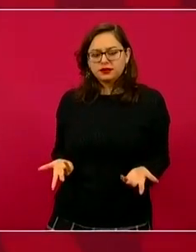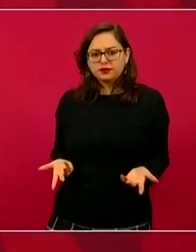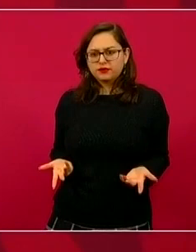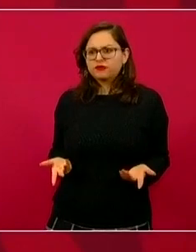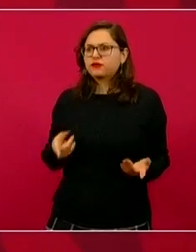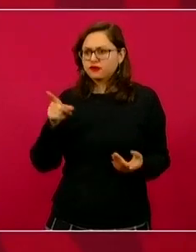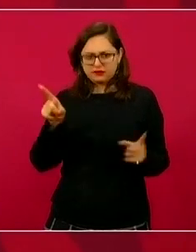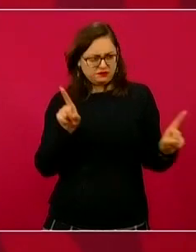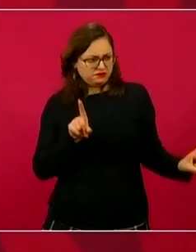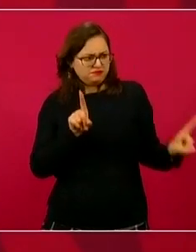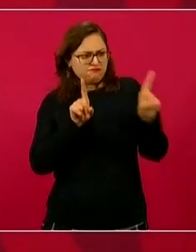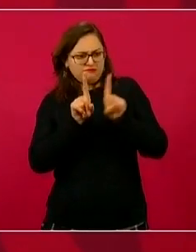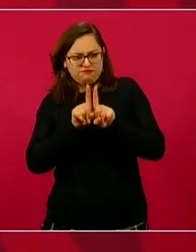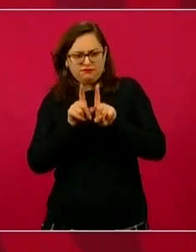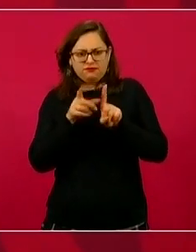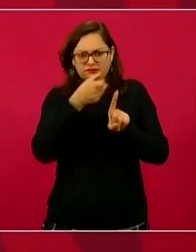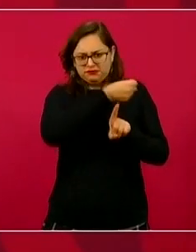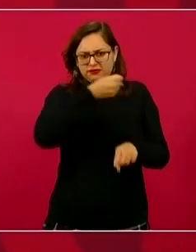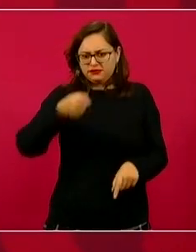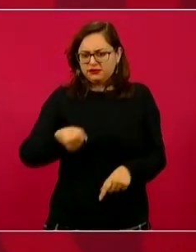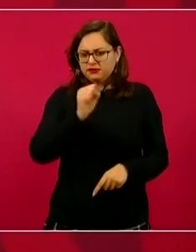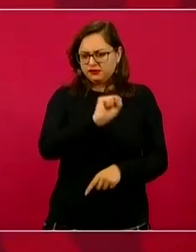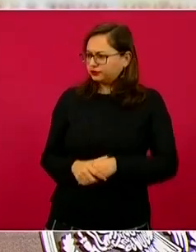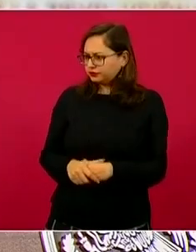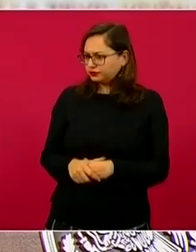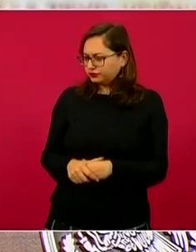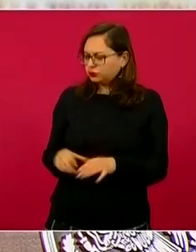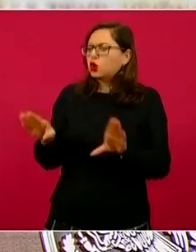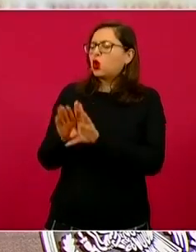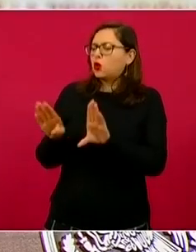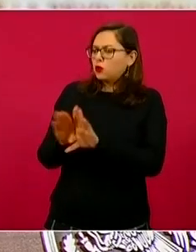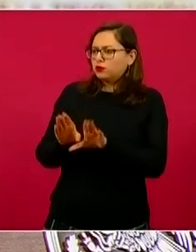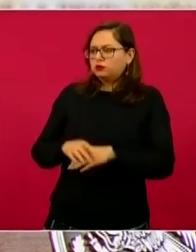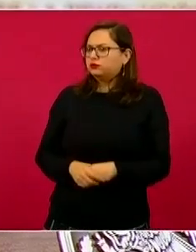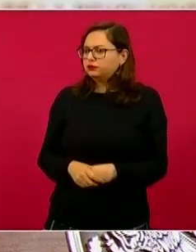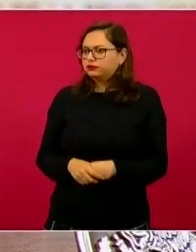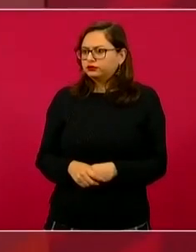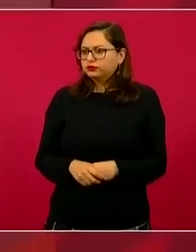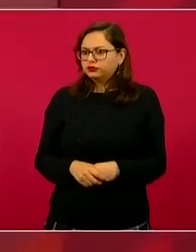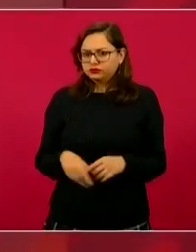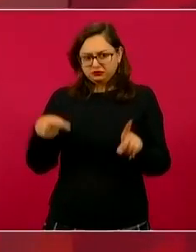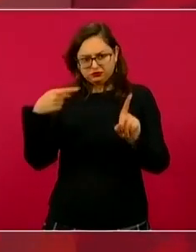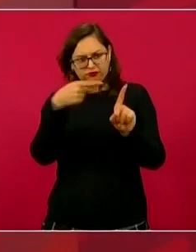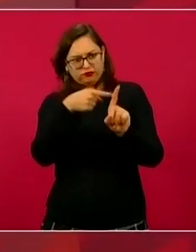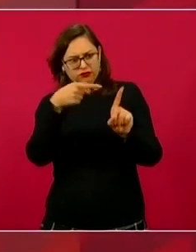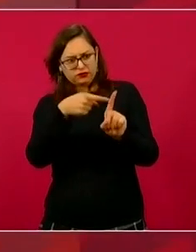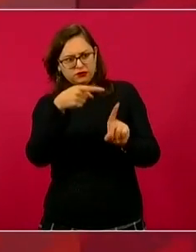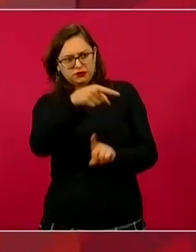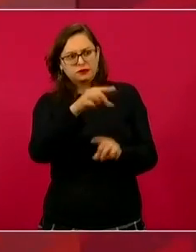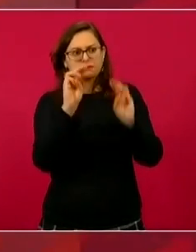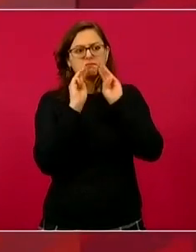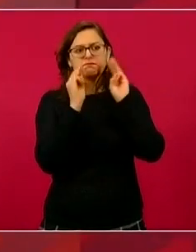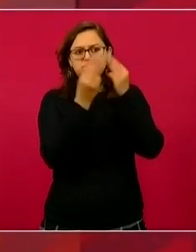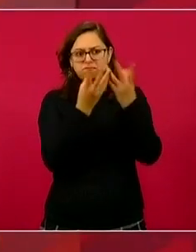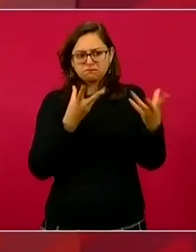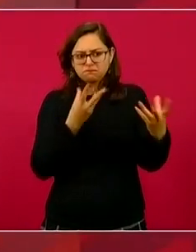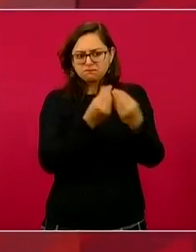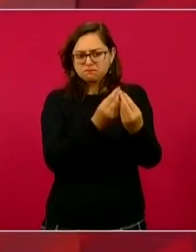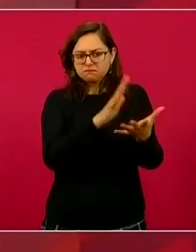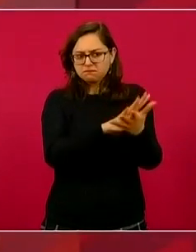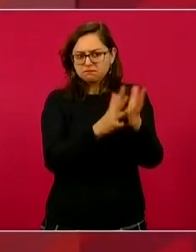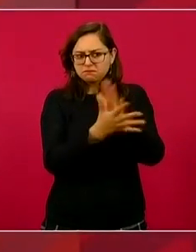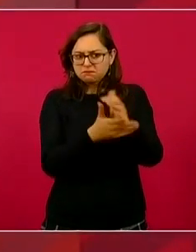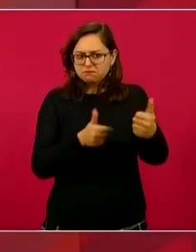conociste a ese señor? ¿Por qué lo nombraste? ¿Qué no te diste cuenta de cómo actuaba,